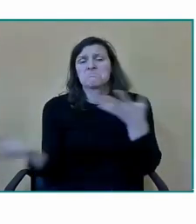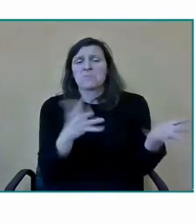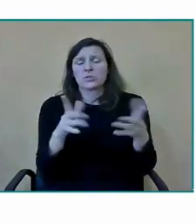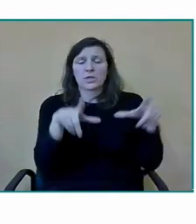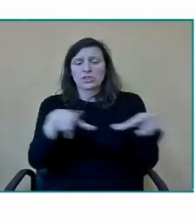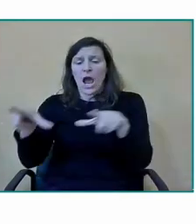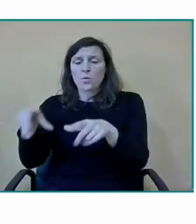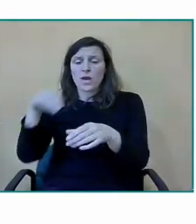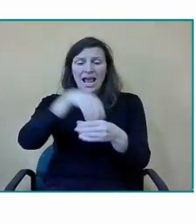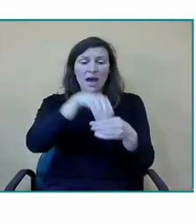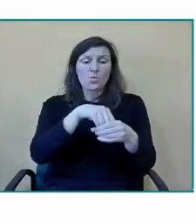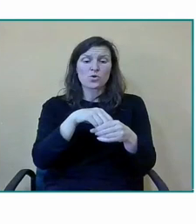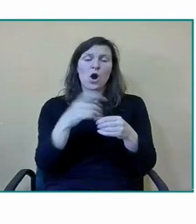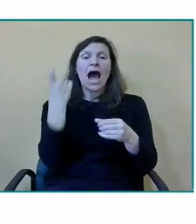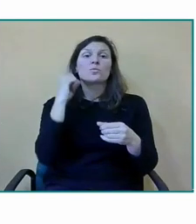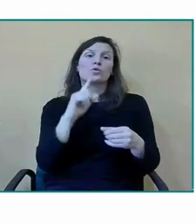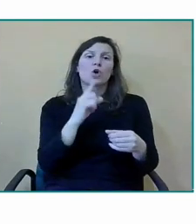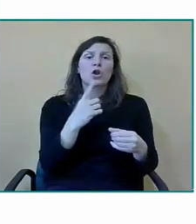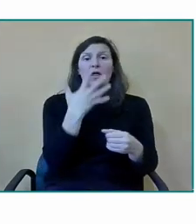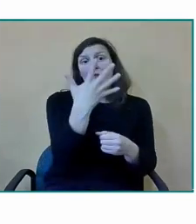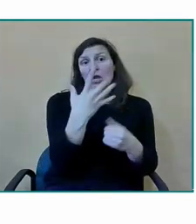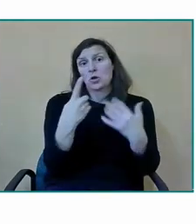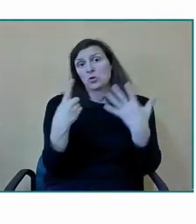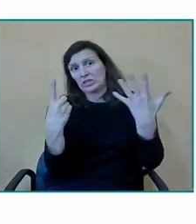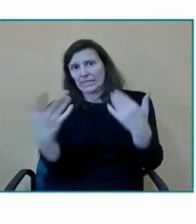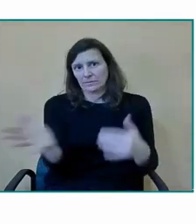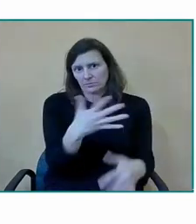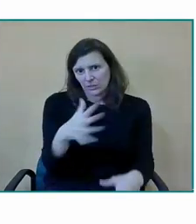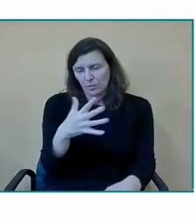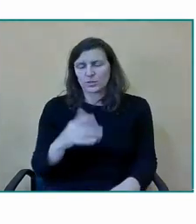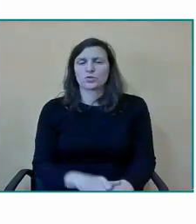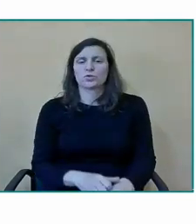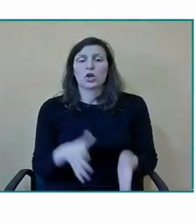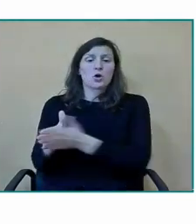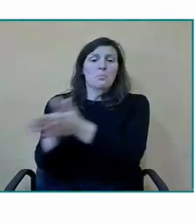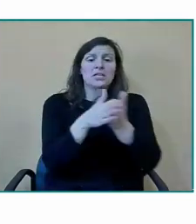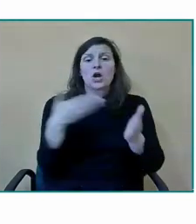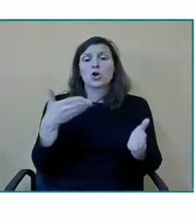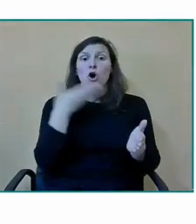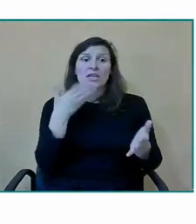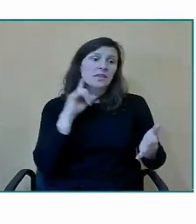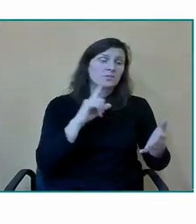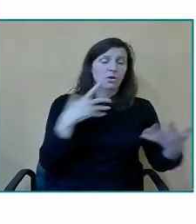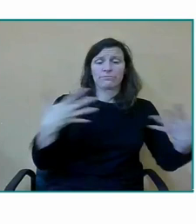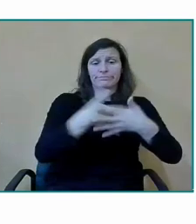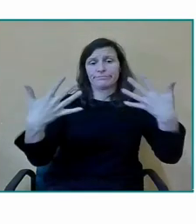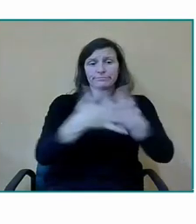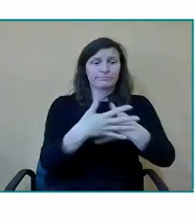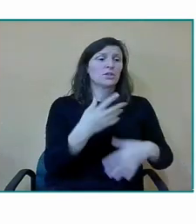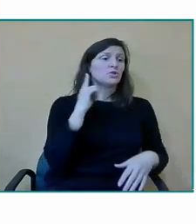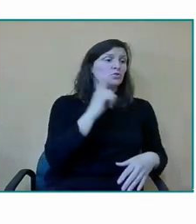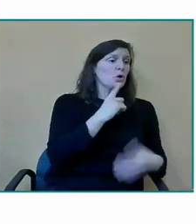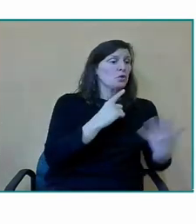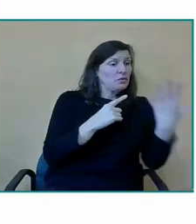y en una cantidad más o menos de 20 compañeros oyentes que comparten todos ellos y conviven en el mismo aula